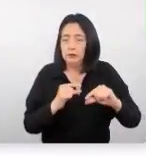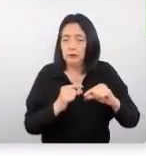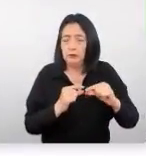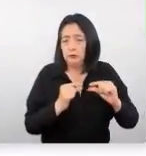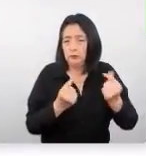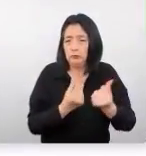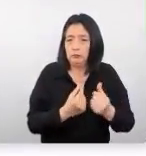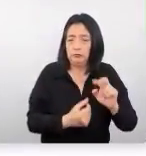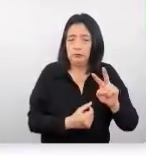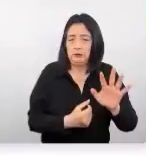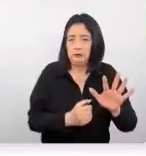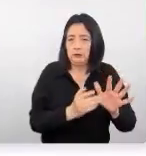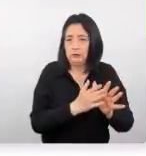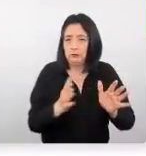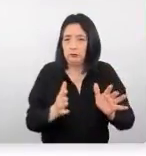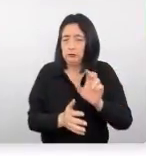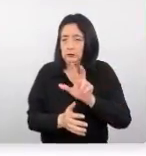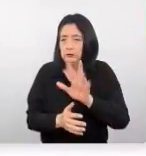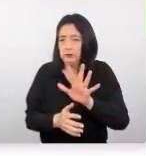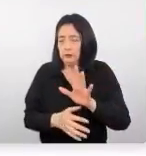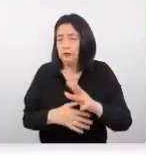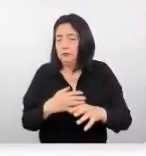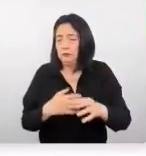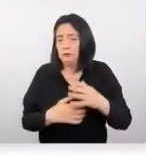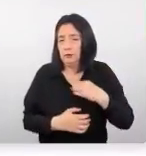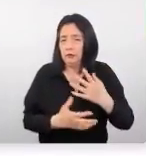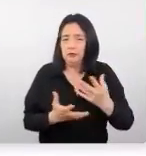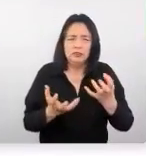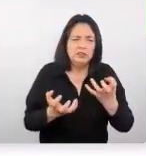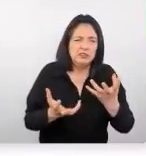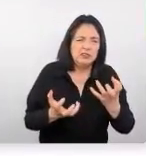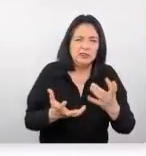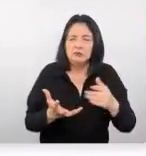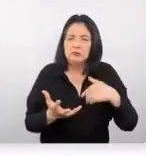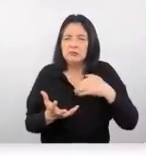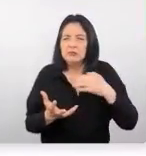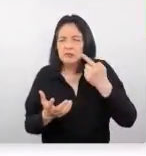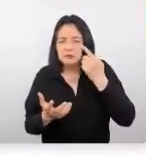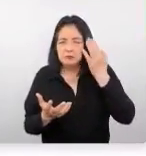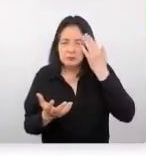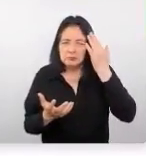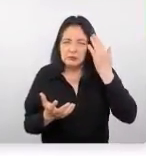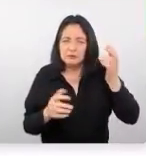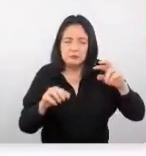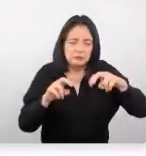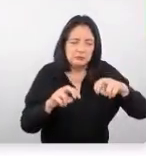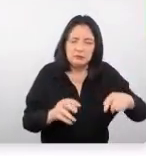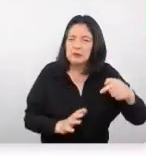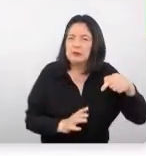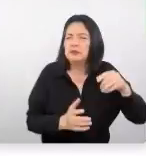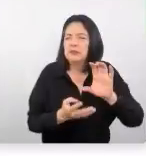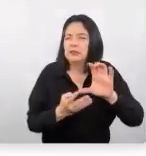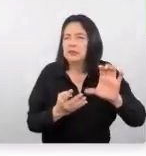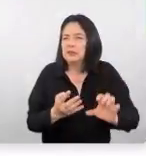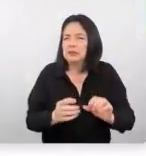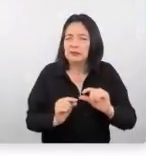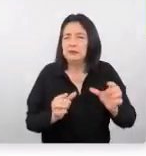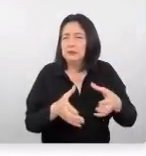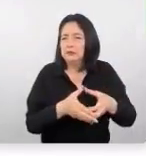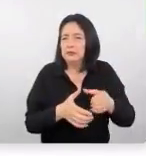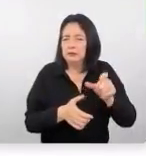25 a 35 años quisimos explorar un poco más sobre las características de este